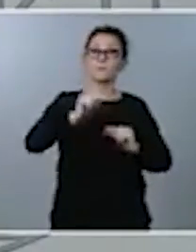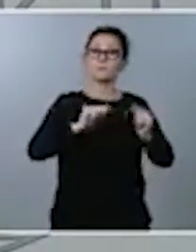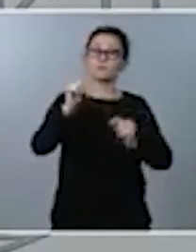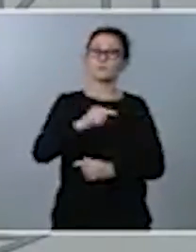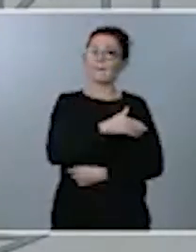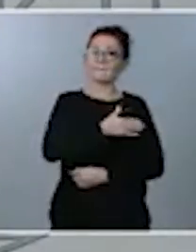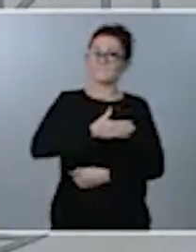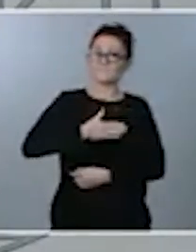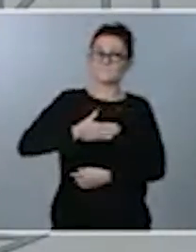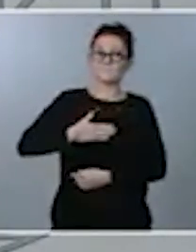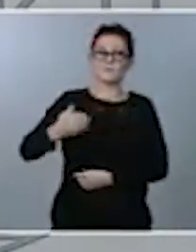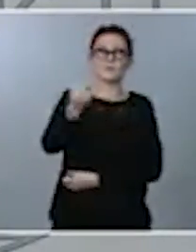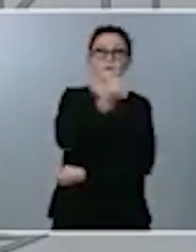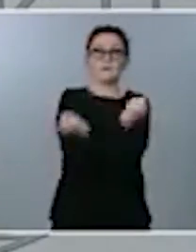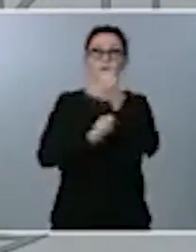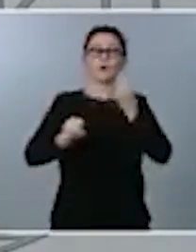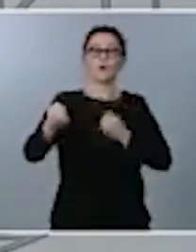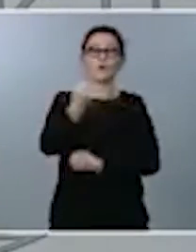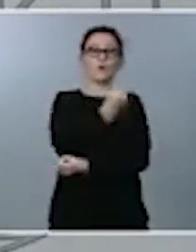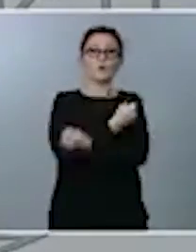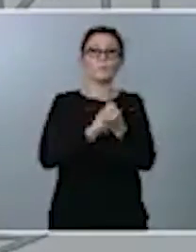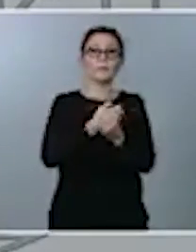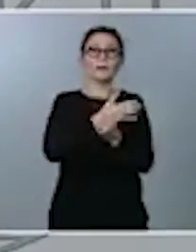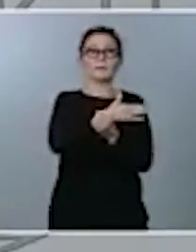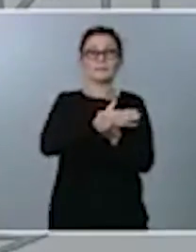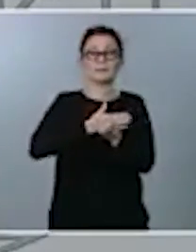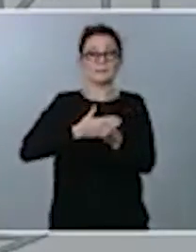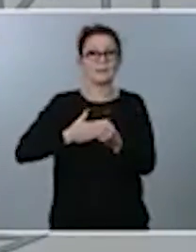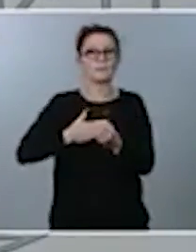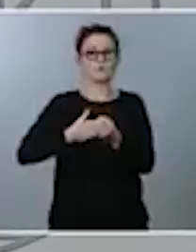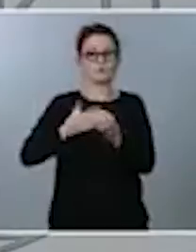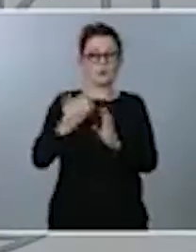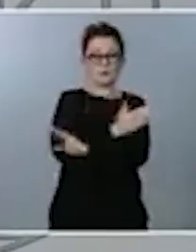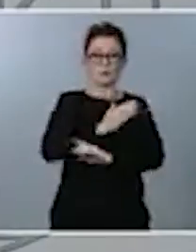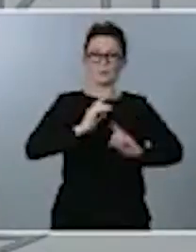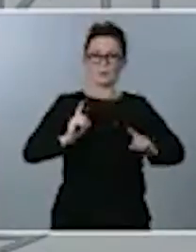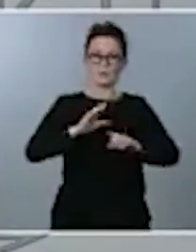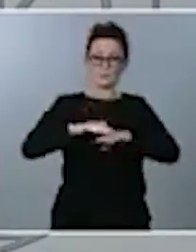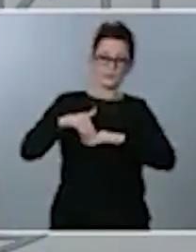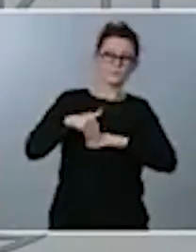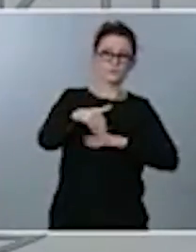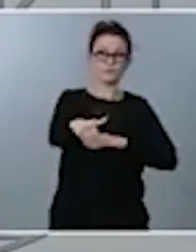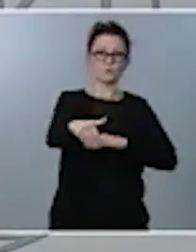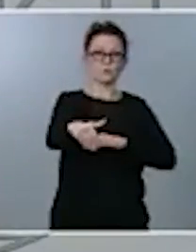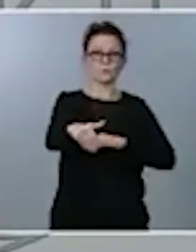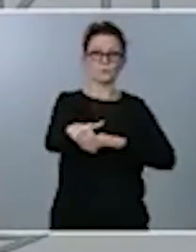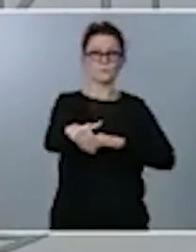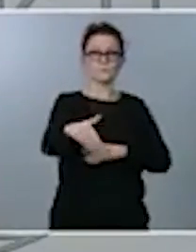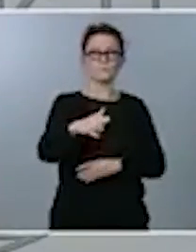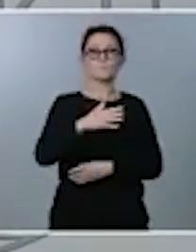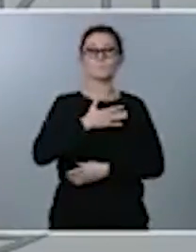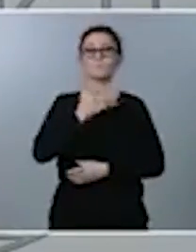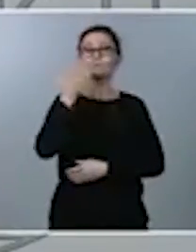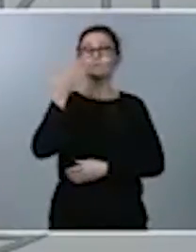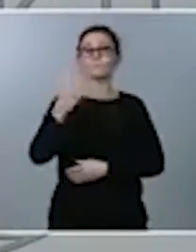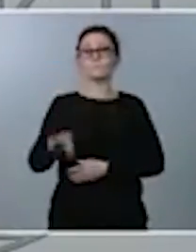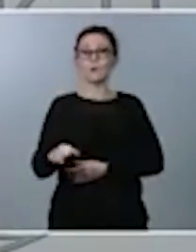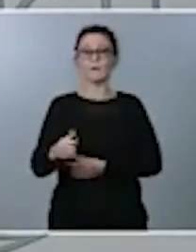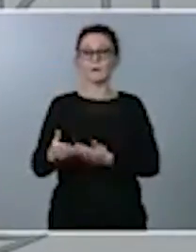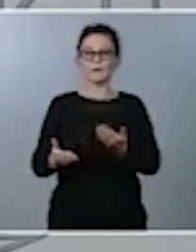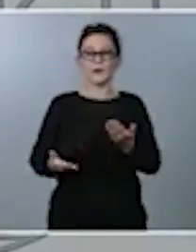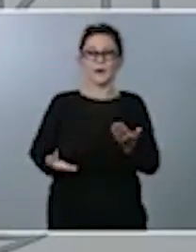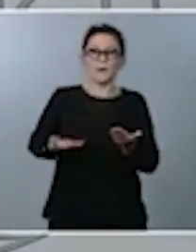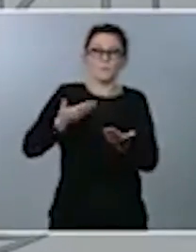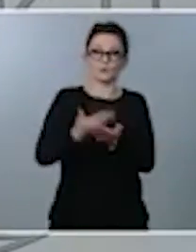nuestra economía, en definitiva, esté mejor preparada para el futuro, que sea capaz de aportar, de generar empleo de